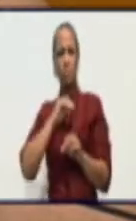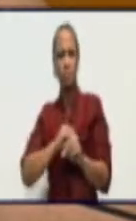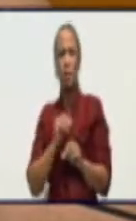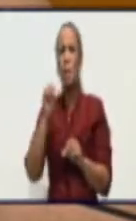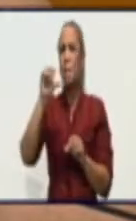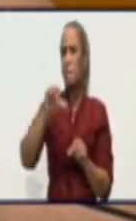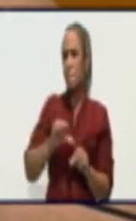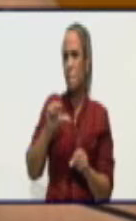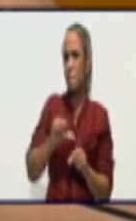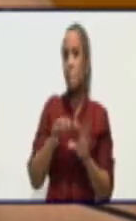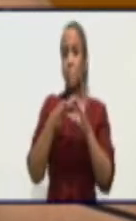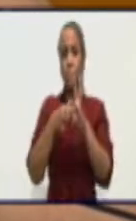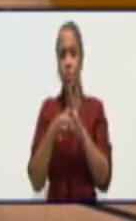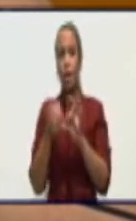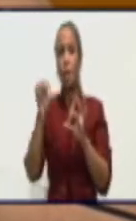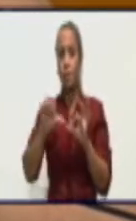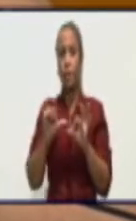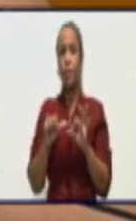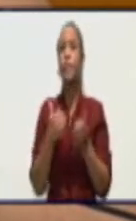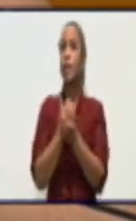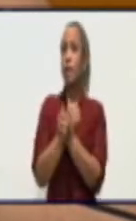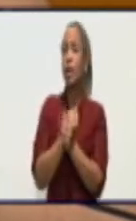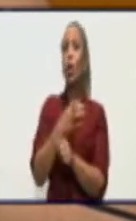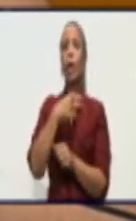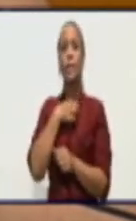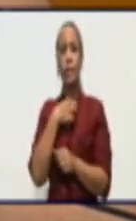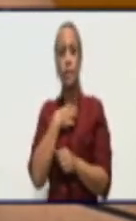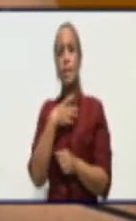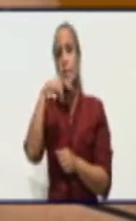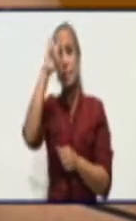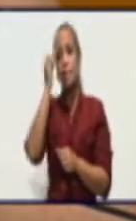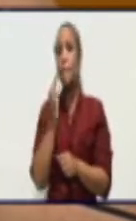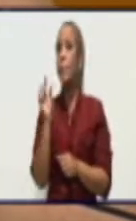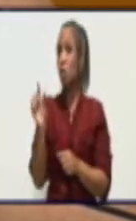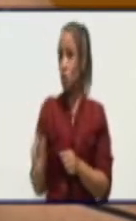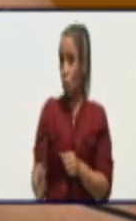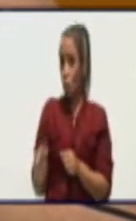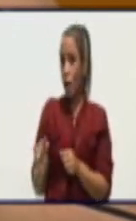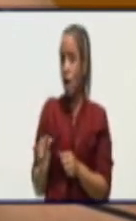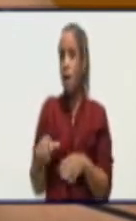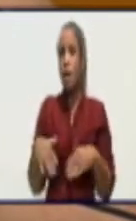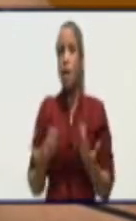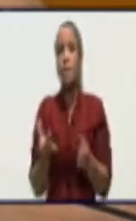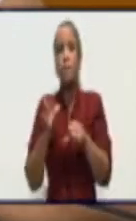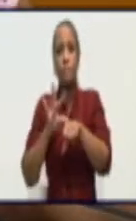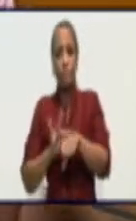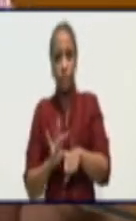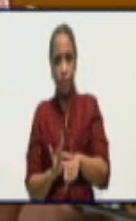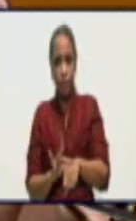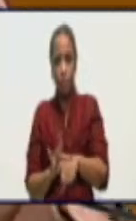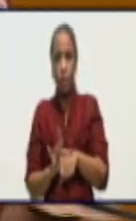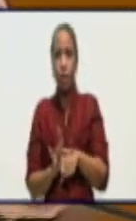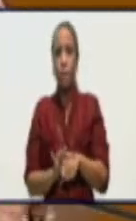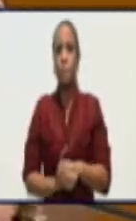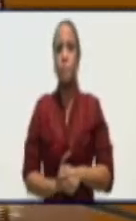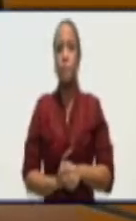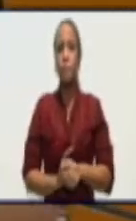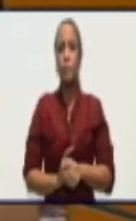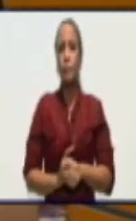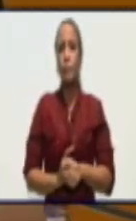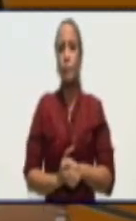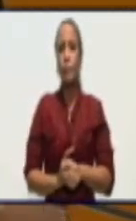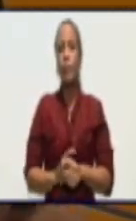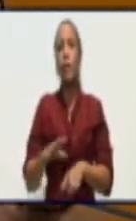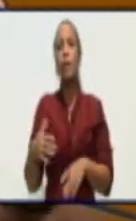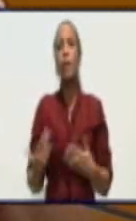riesgo que esa persona tenga si es una persona vulnerable pues lo que en una persona pasa en